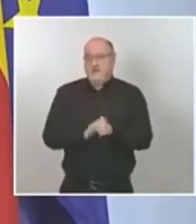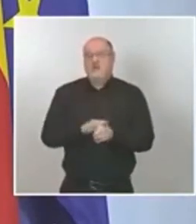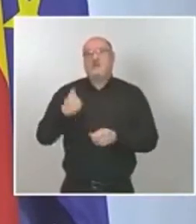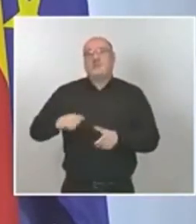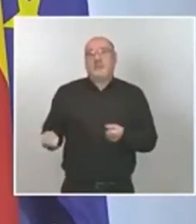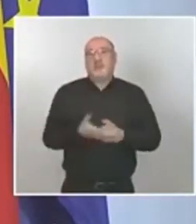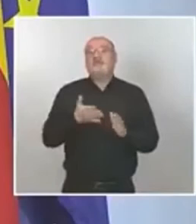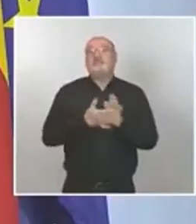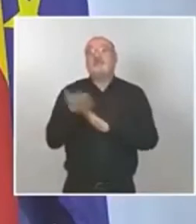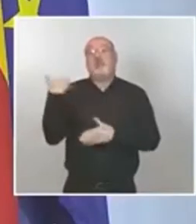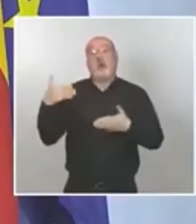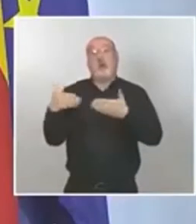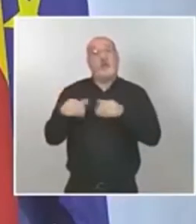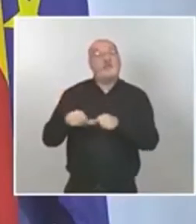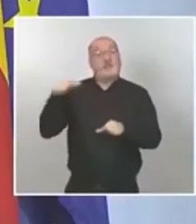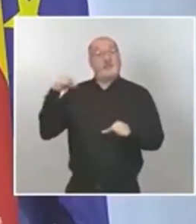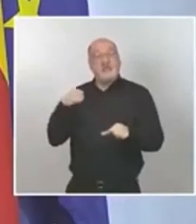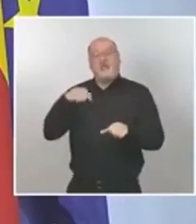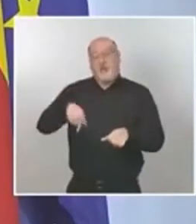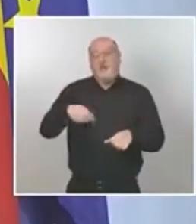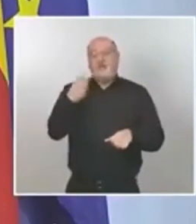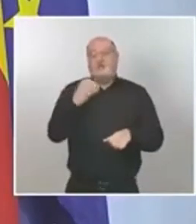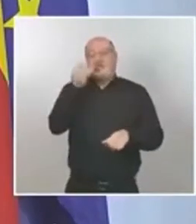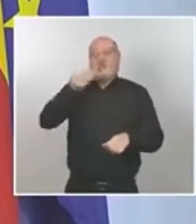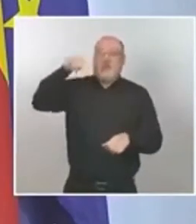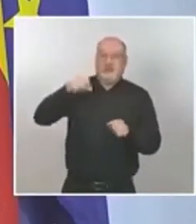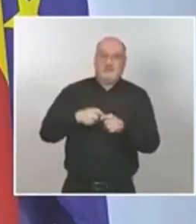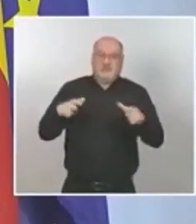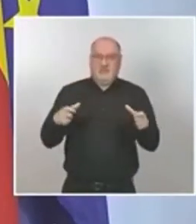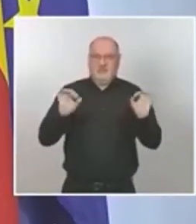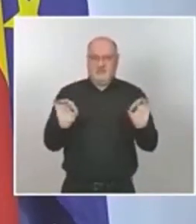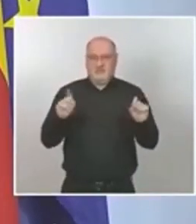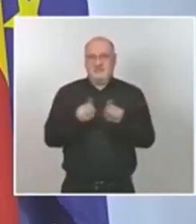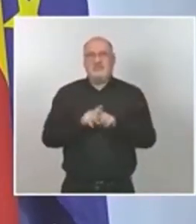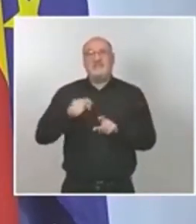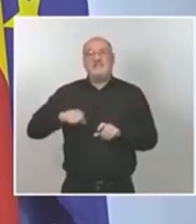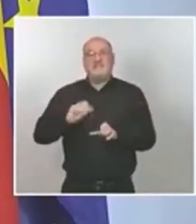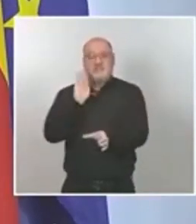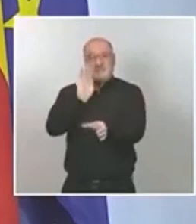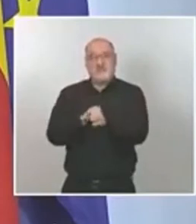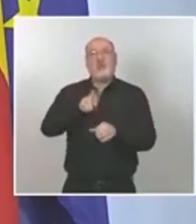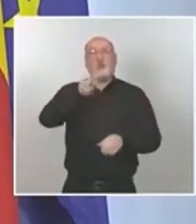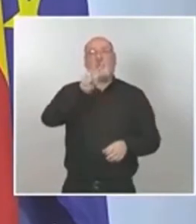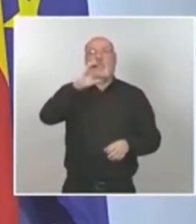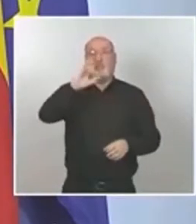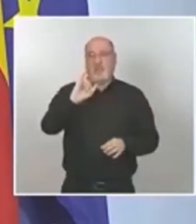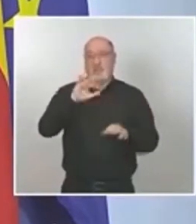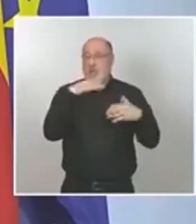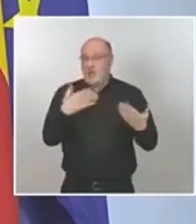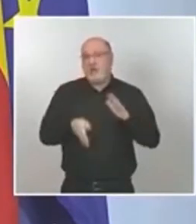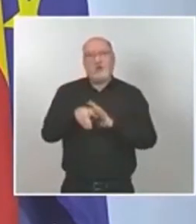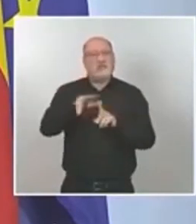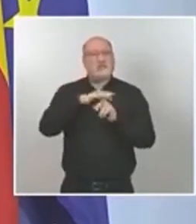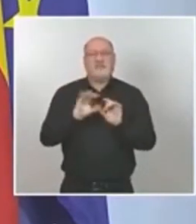jueves el jueves pasado respecto a los ingresos en UCI seguimos en una situación similar